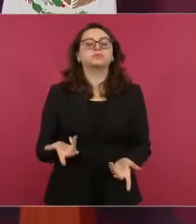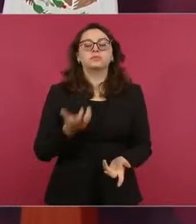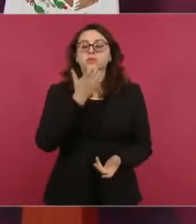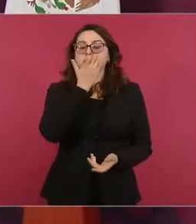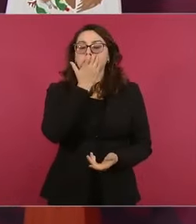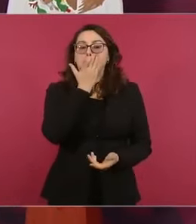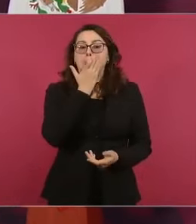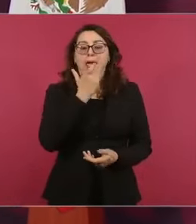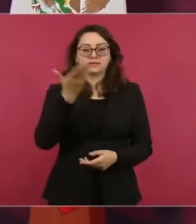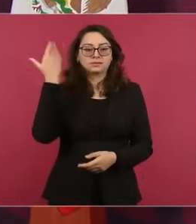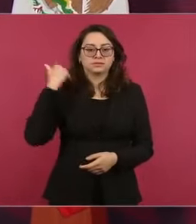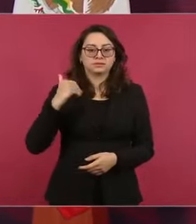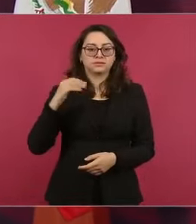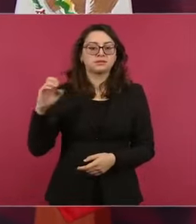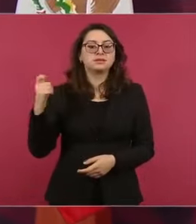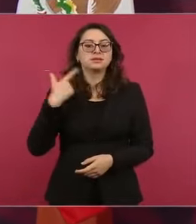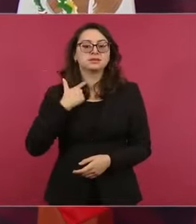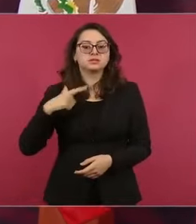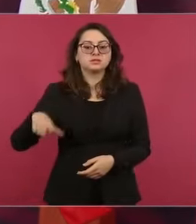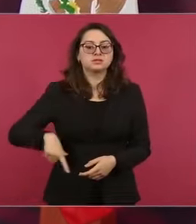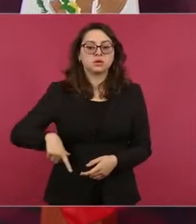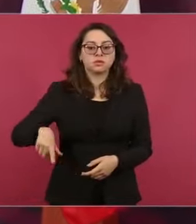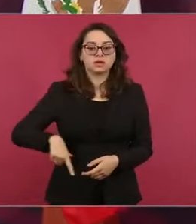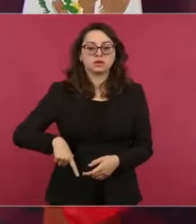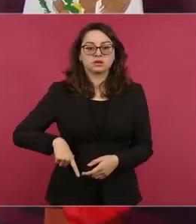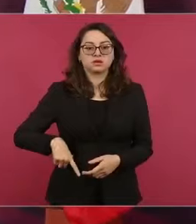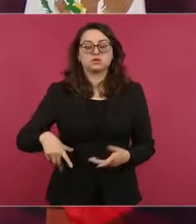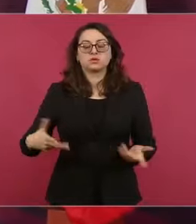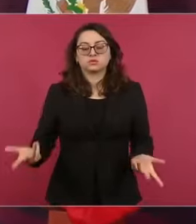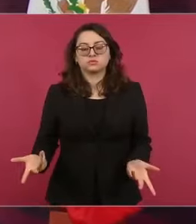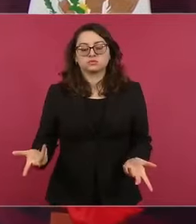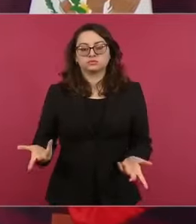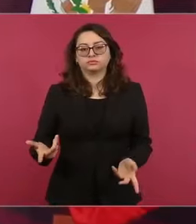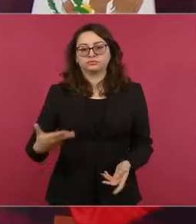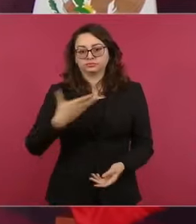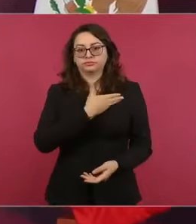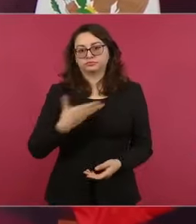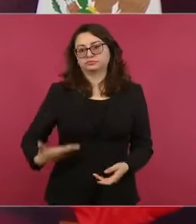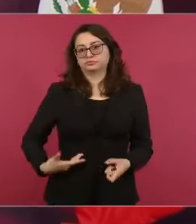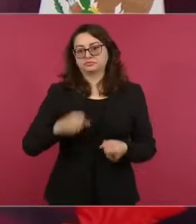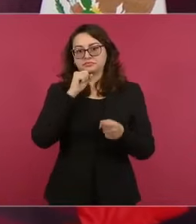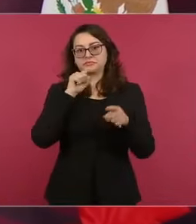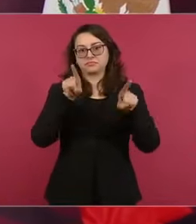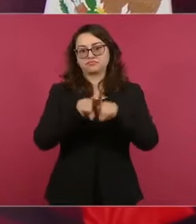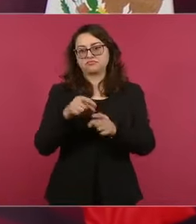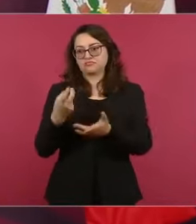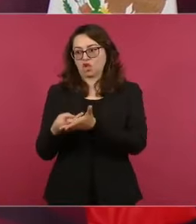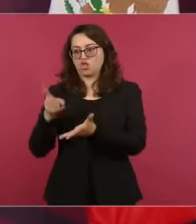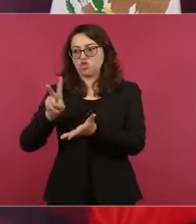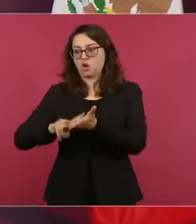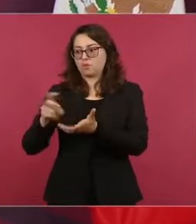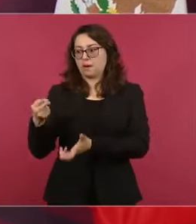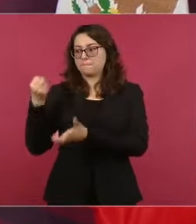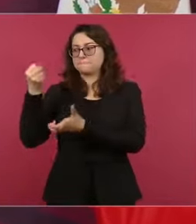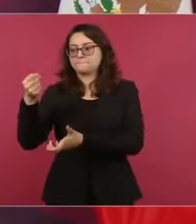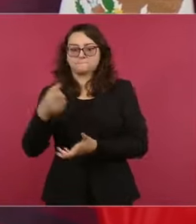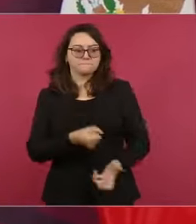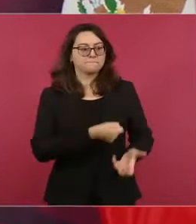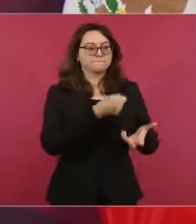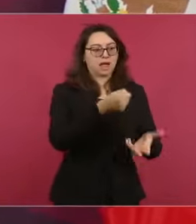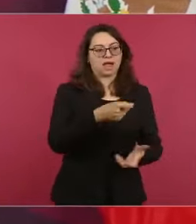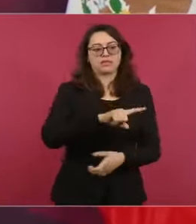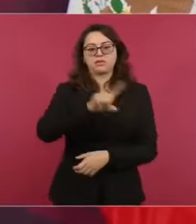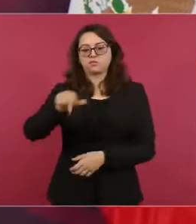lo eliminamos cuando fui jefe de gobierno, por eso tenemos autoridad moral